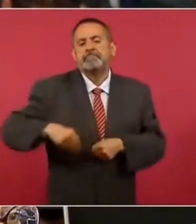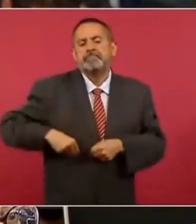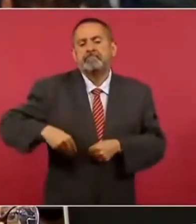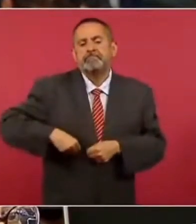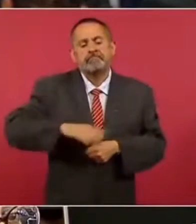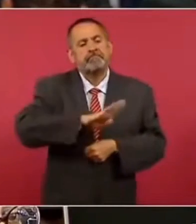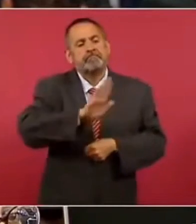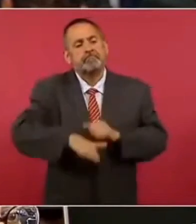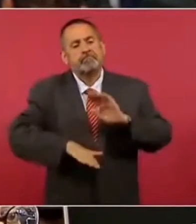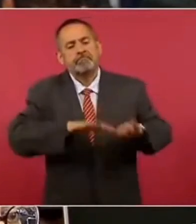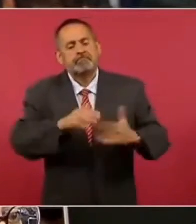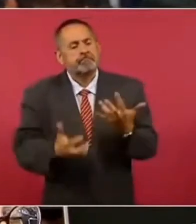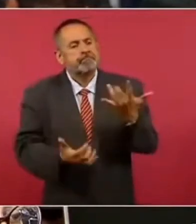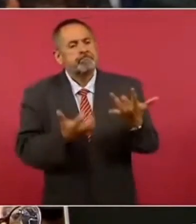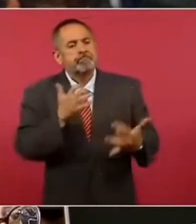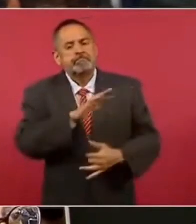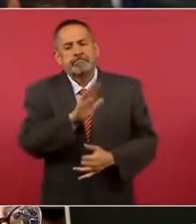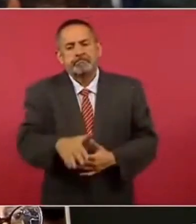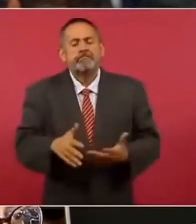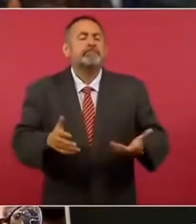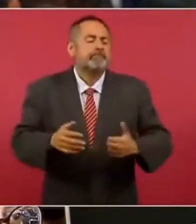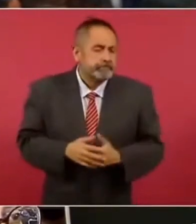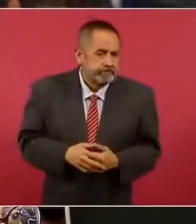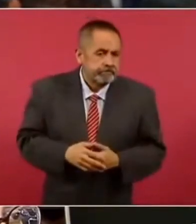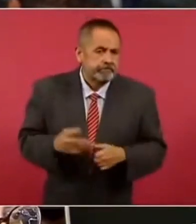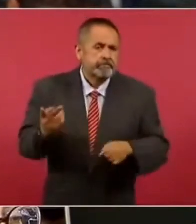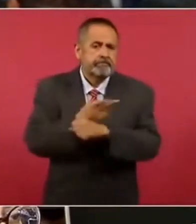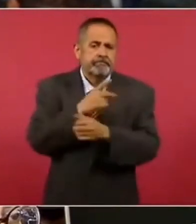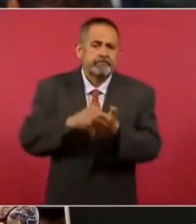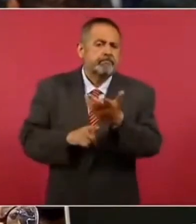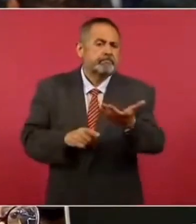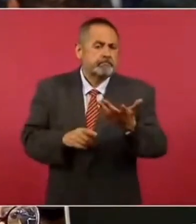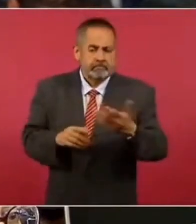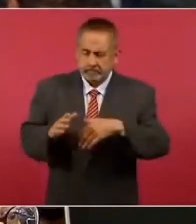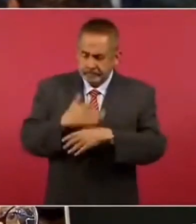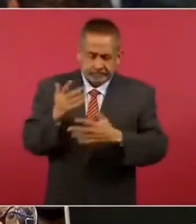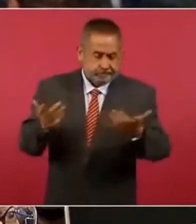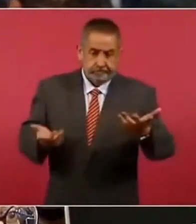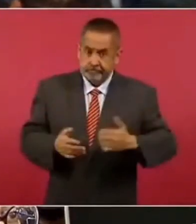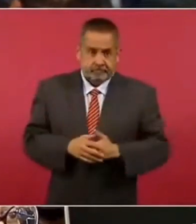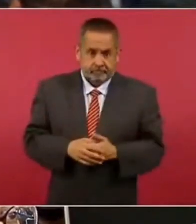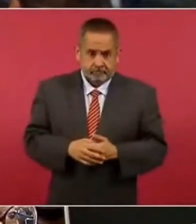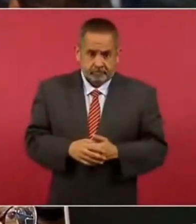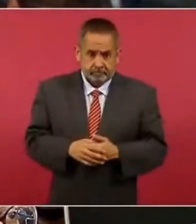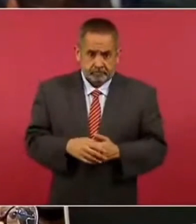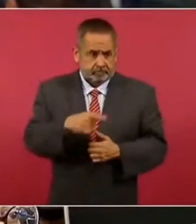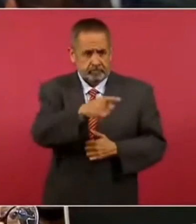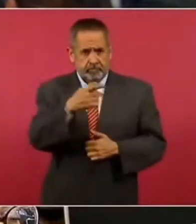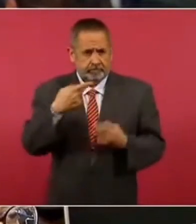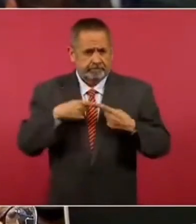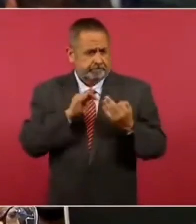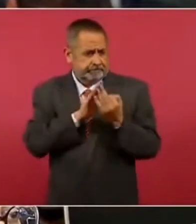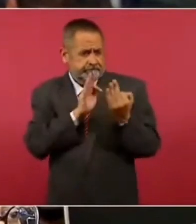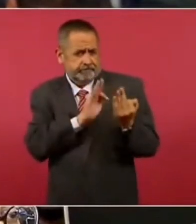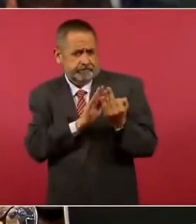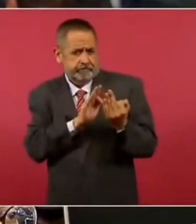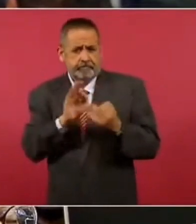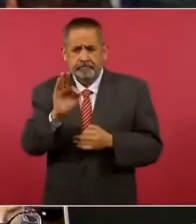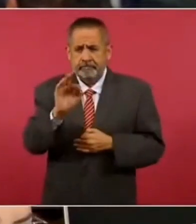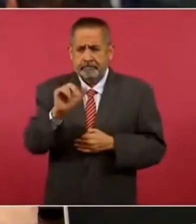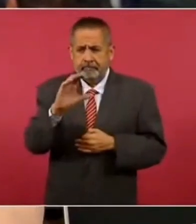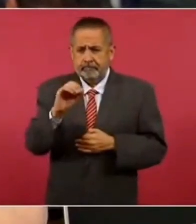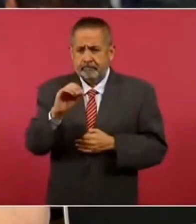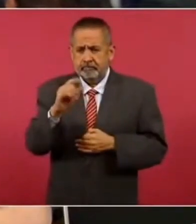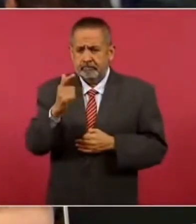provocó la muerte de estos inmigrantes. ¿Qué va a ocurrir en ese caso? Porque pues además es una persona cercanísima a usted, el señor Francisco